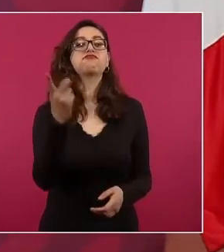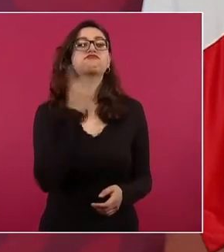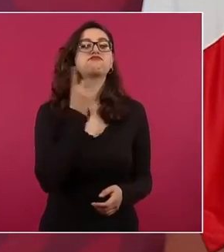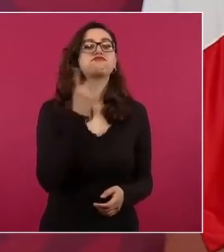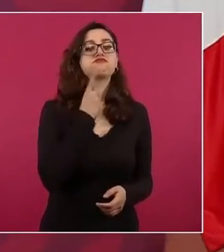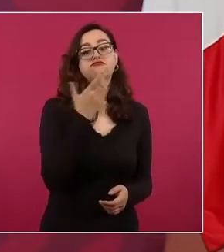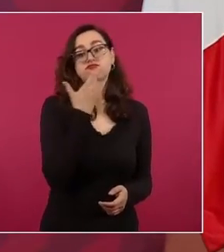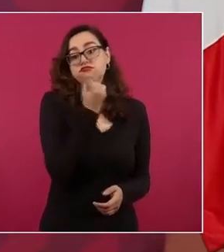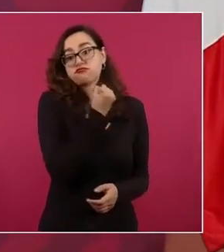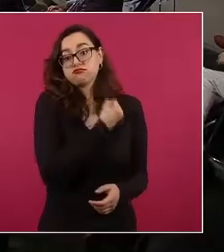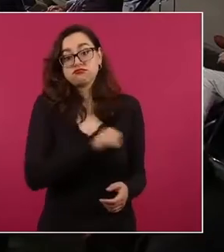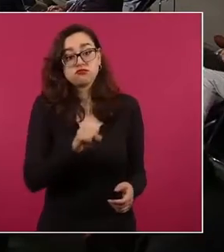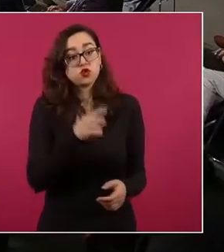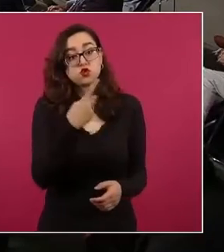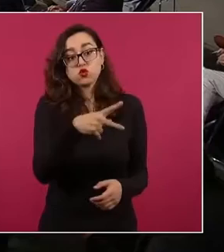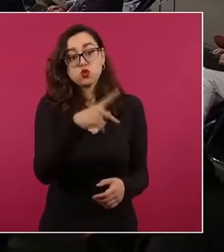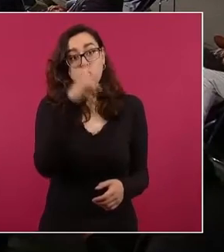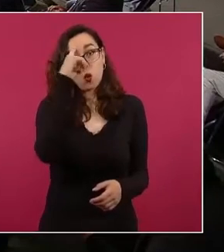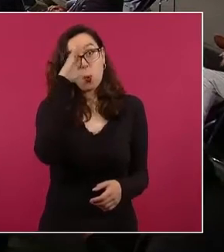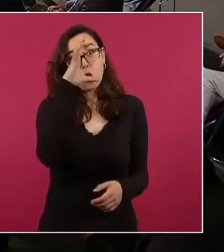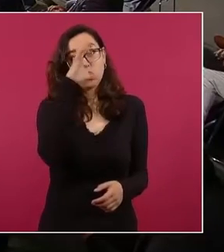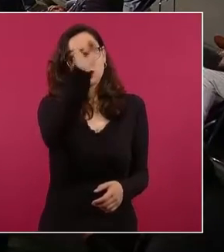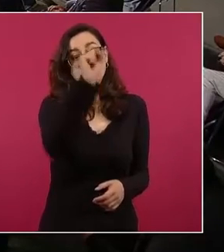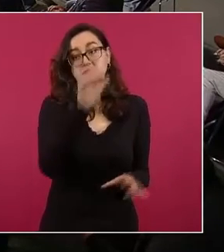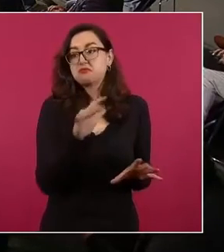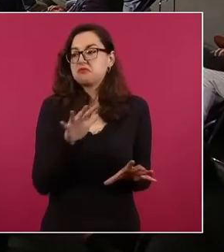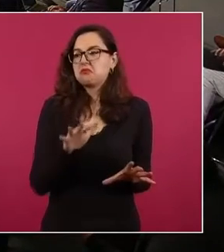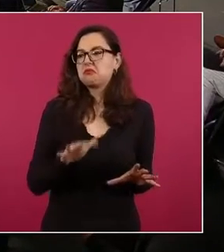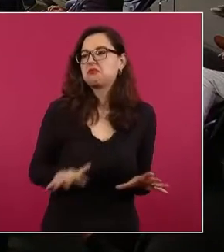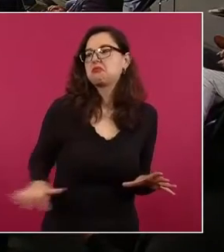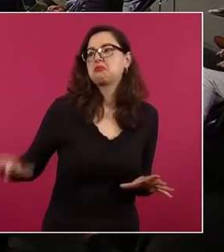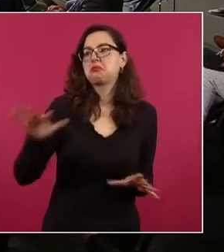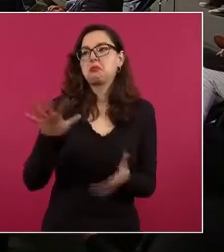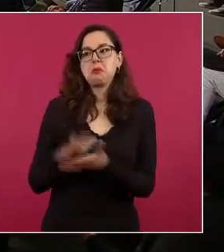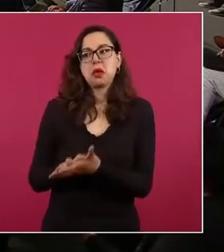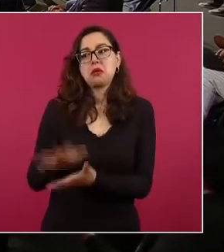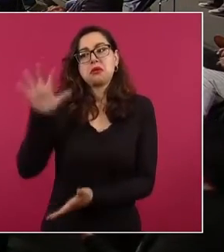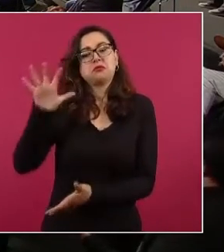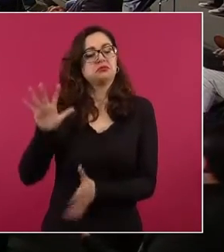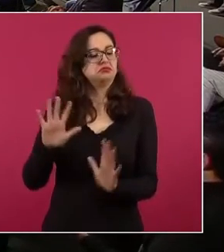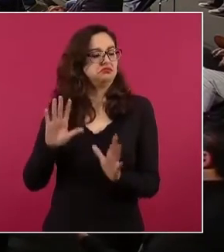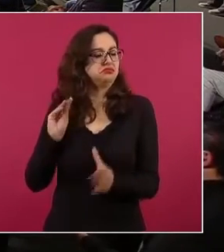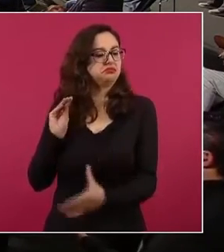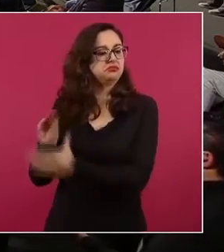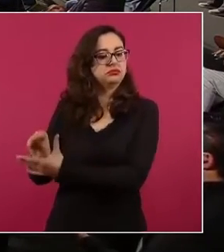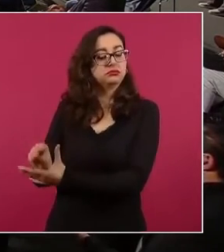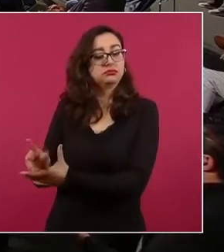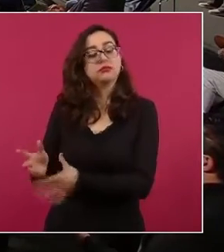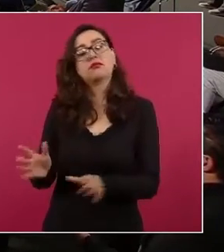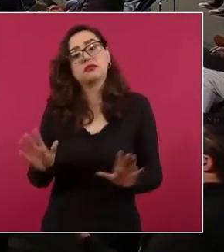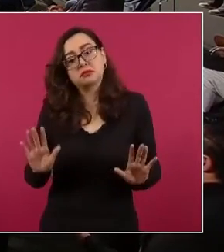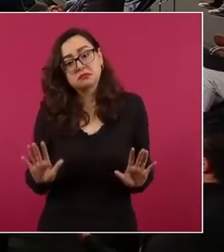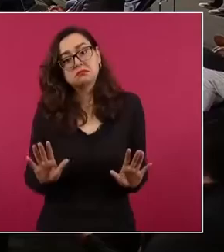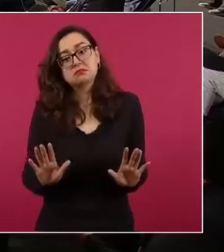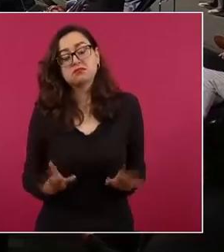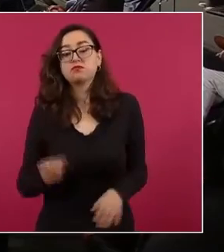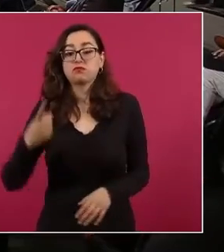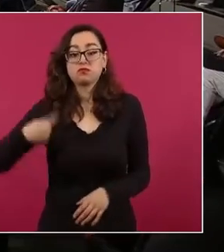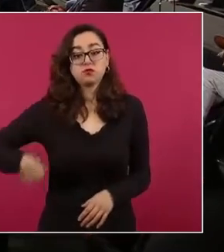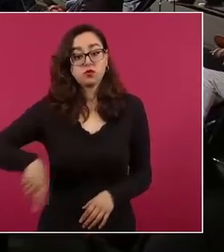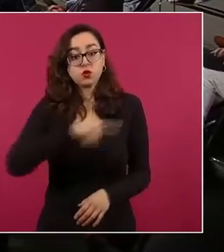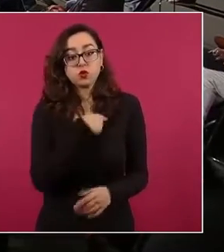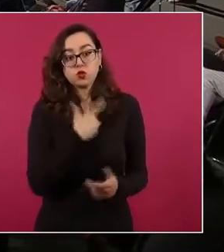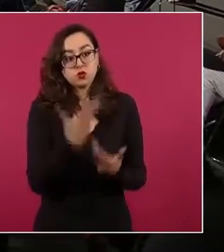distinta. Nosotros tenemos la obligación de decir qué es lo que conviene al ¿Le